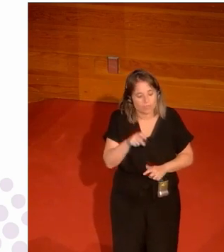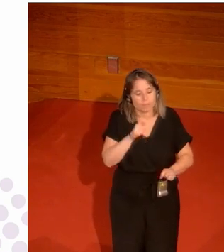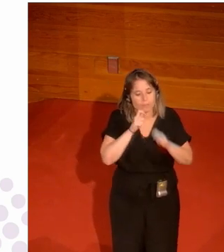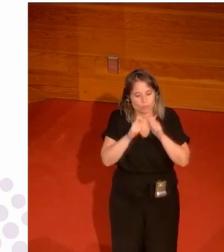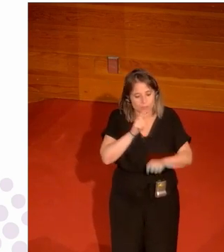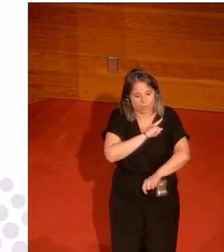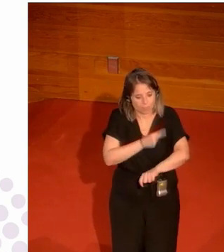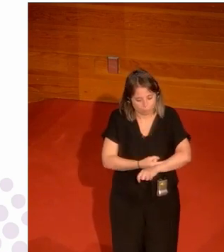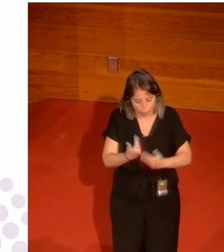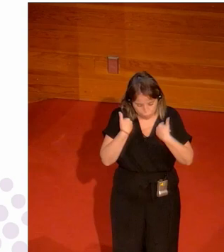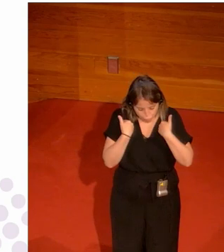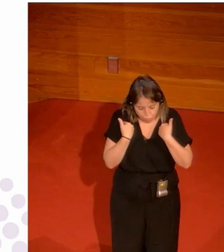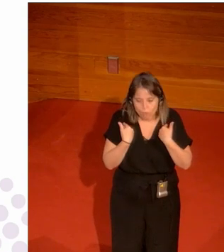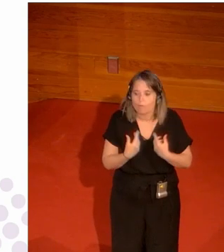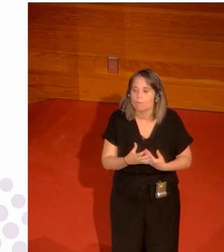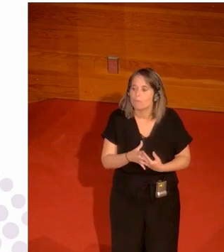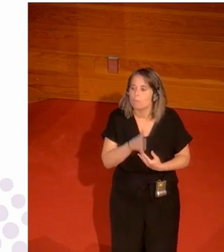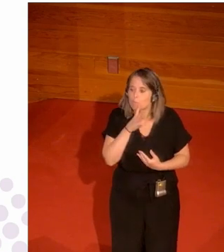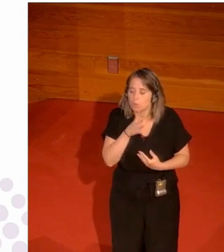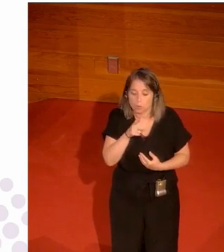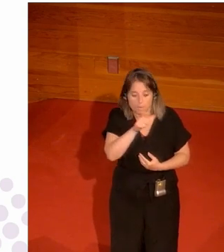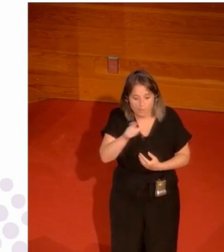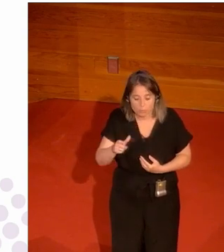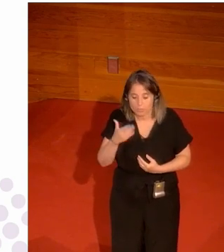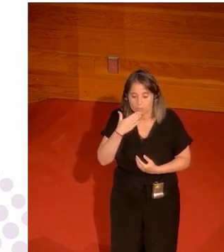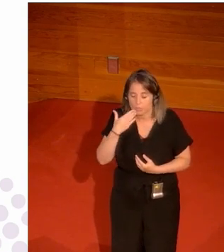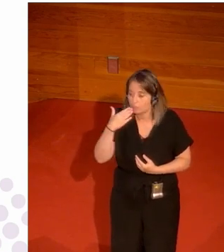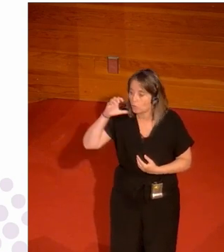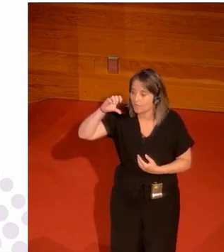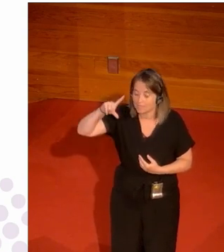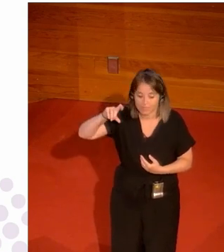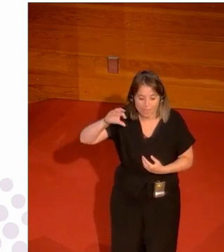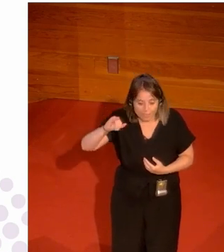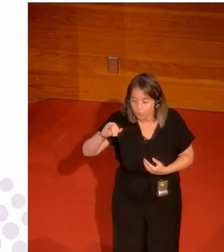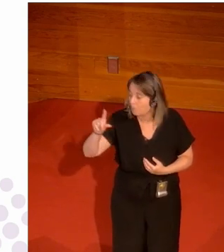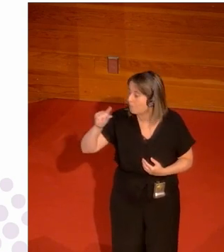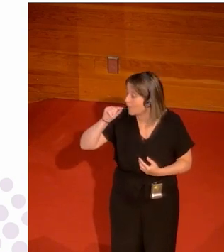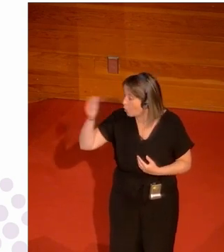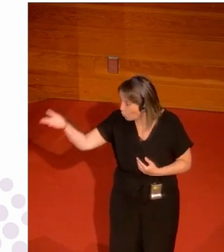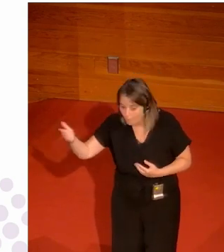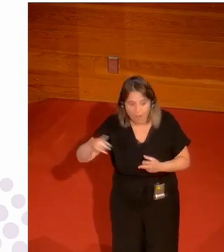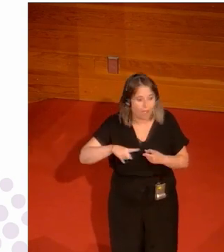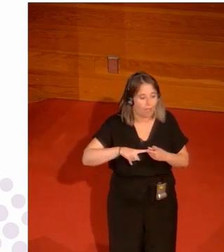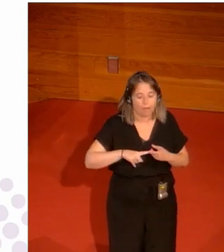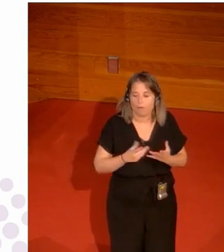deportivo porque veía que había personas como María Escario como Paloma o como